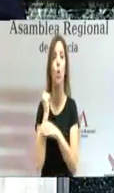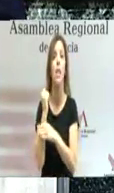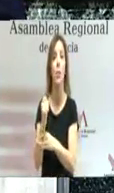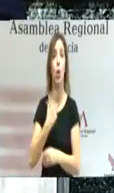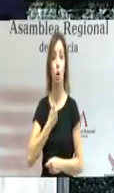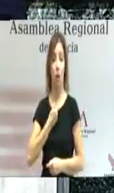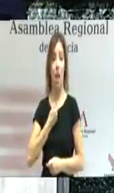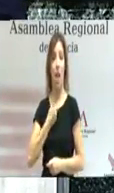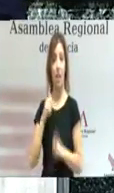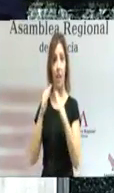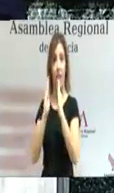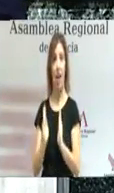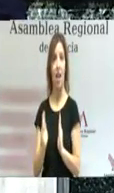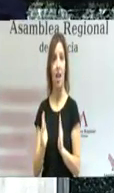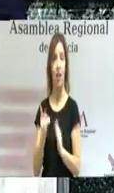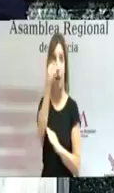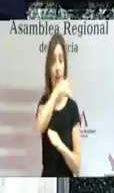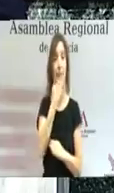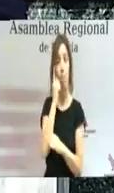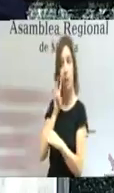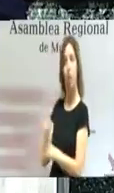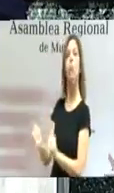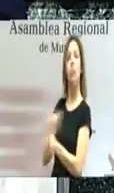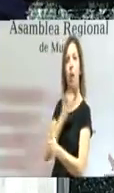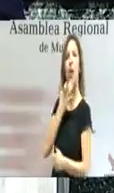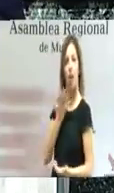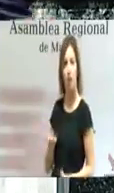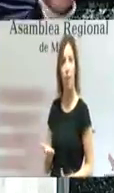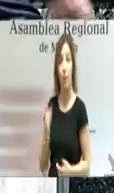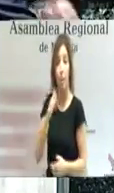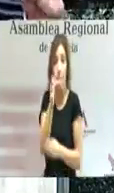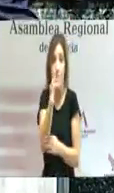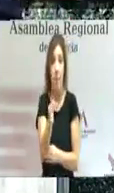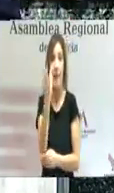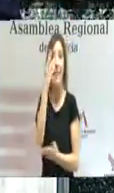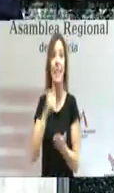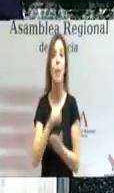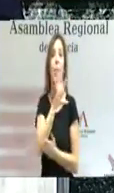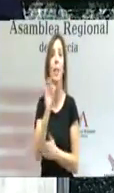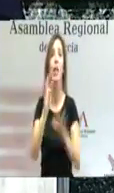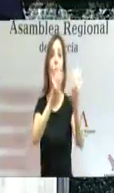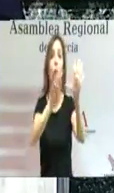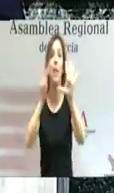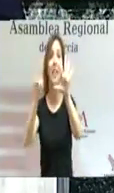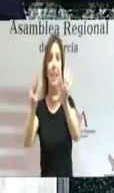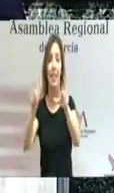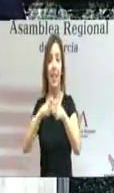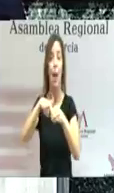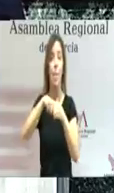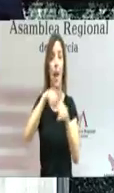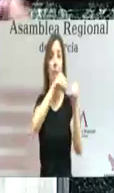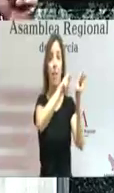teleasistencia, que es un ejemplo en toda España. Y a ello deberíamos sumar los 3.597 plazas de